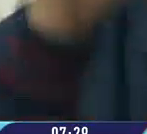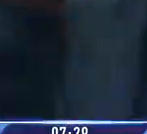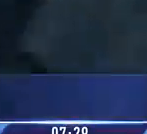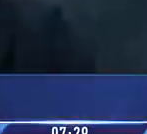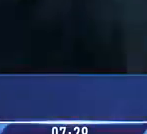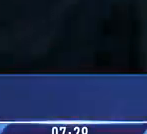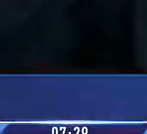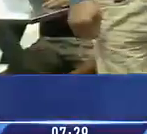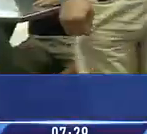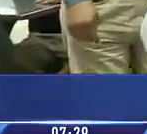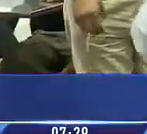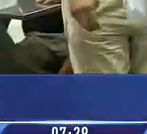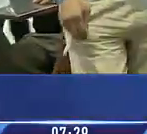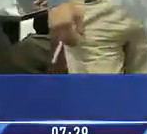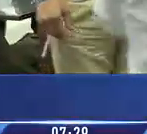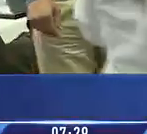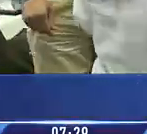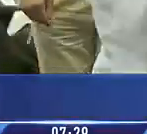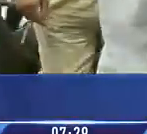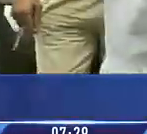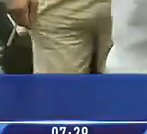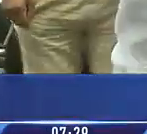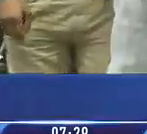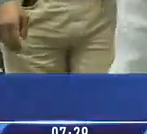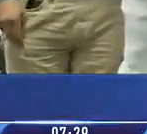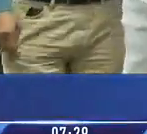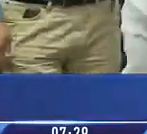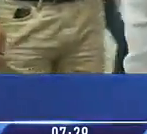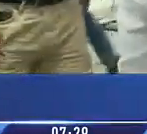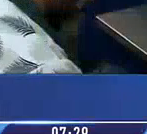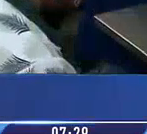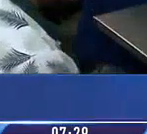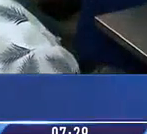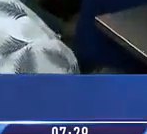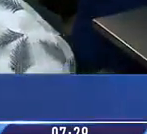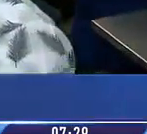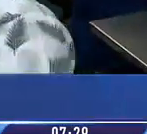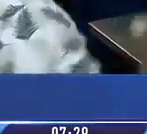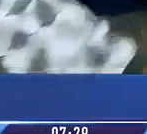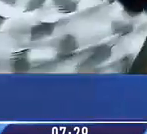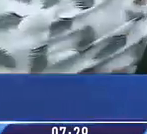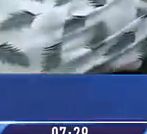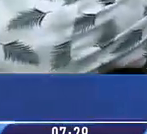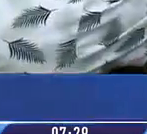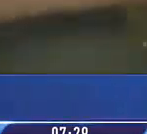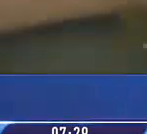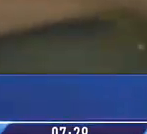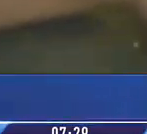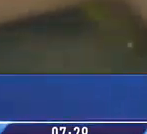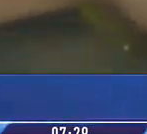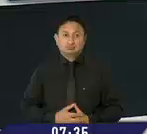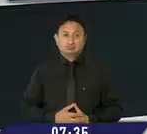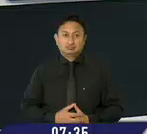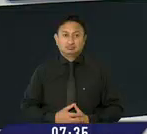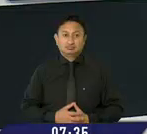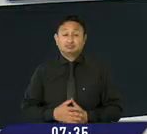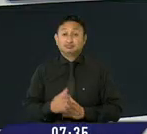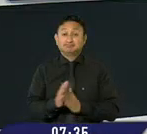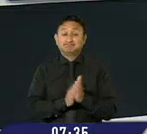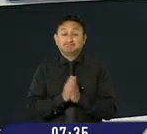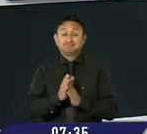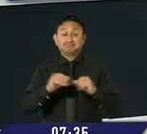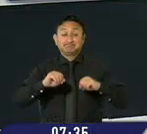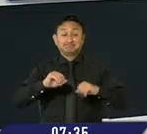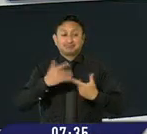mercados de la capital celebraron las fiestas de Quito con el campeonato de cuarenta. Al regresar los detalles. Y sin